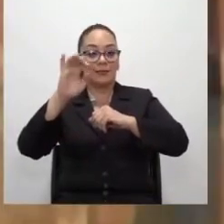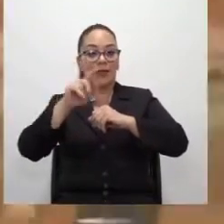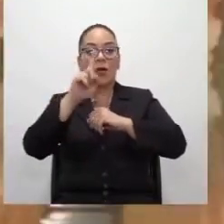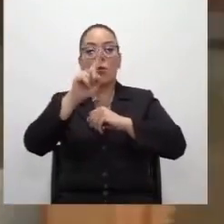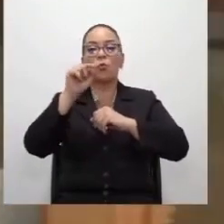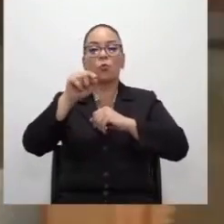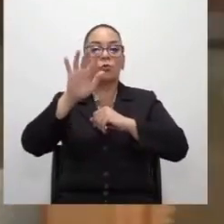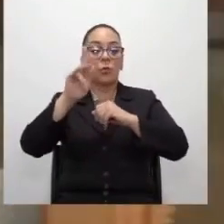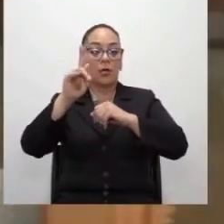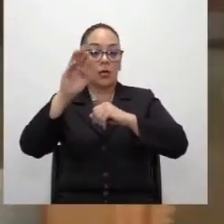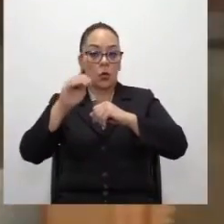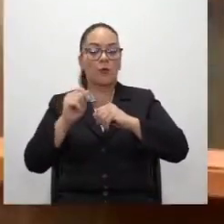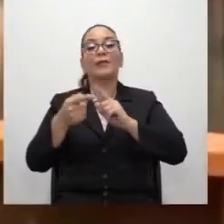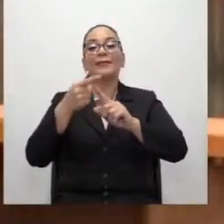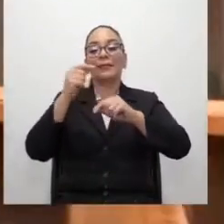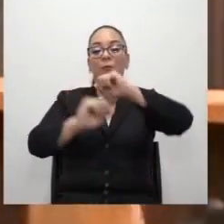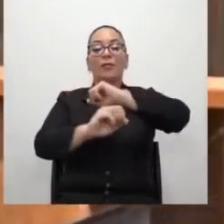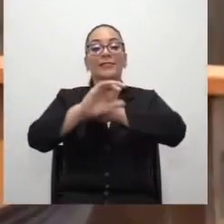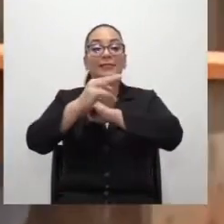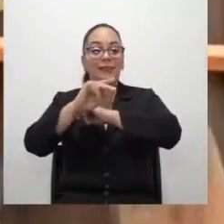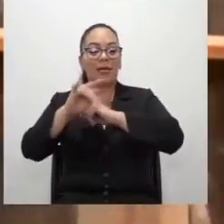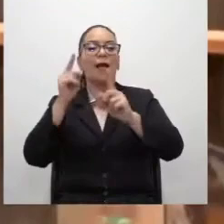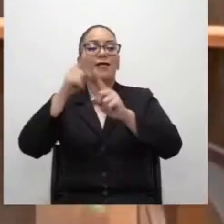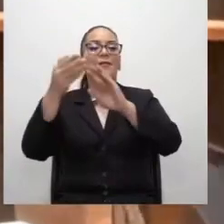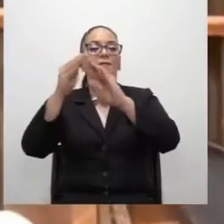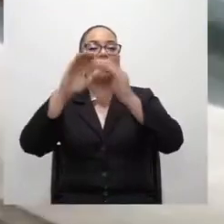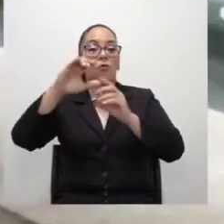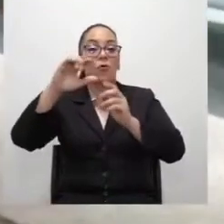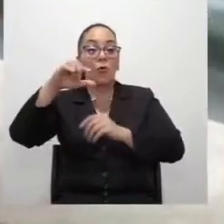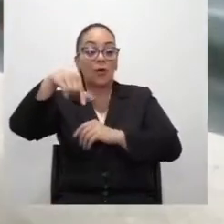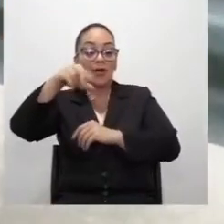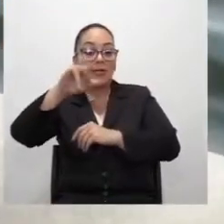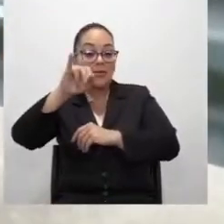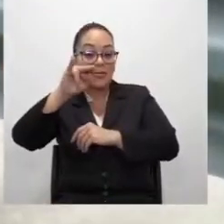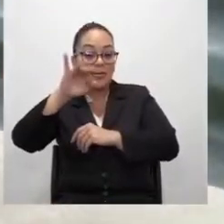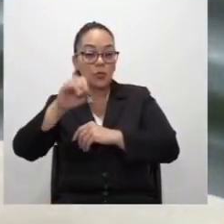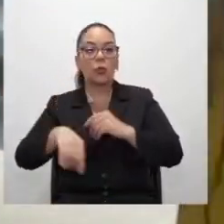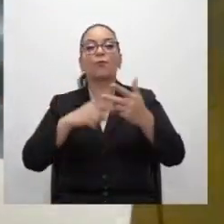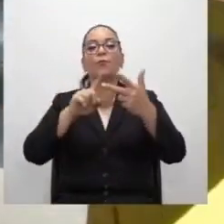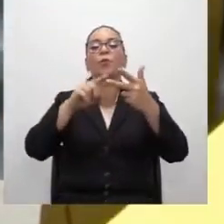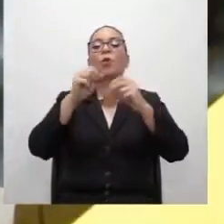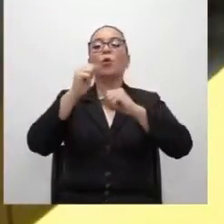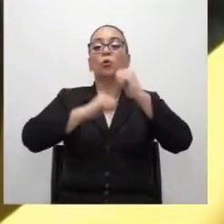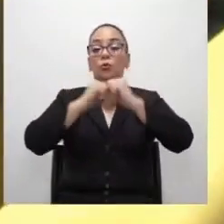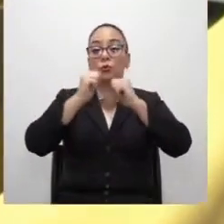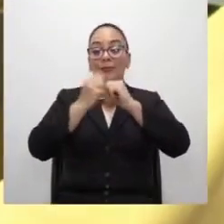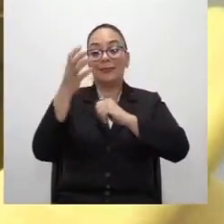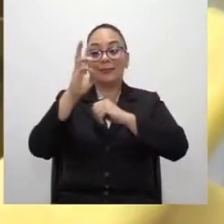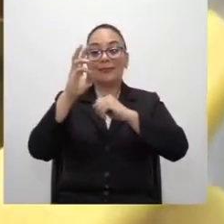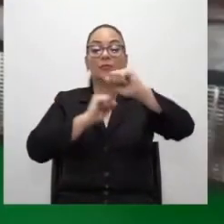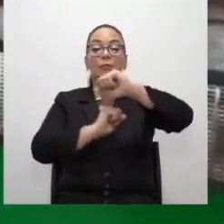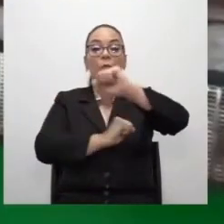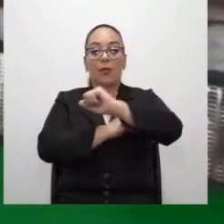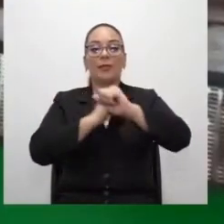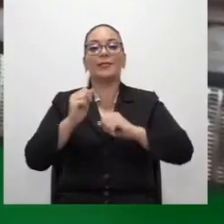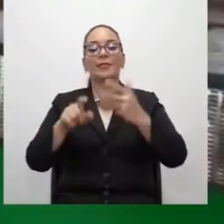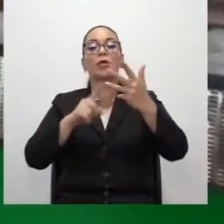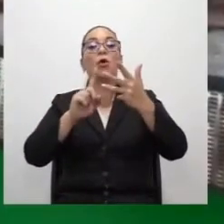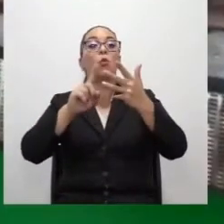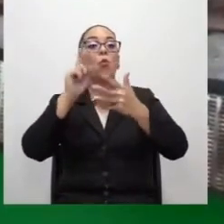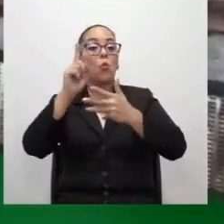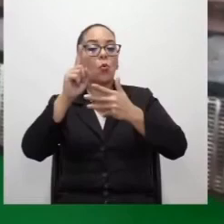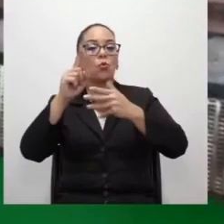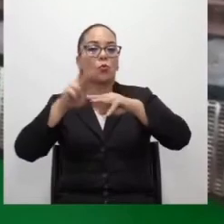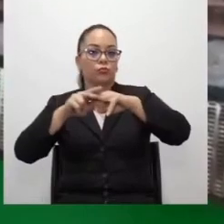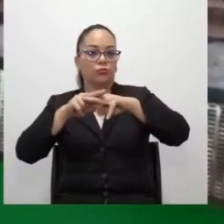desde el puente Chitá hasta el barrio Quinto, la construcción de 16 puentes cantonales y un puente ferroviario, además